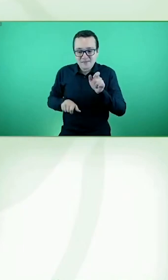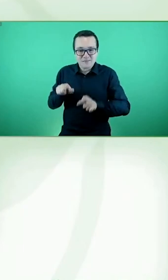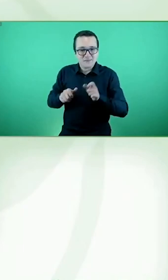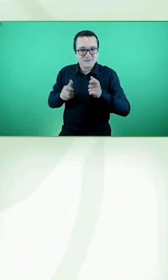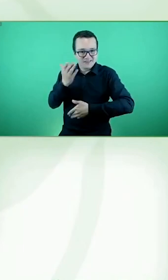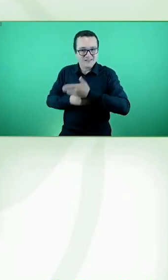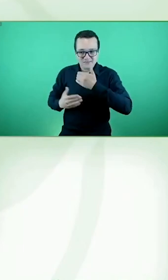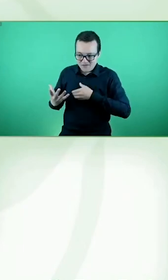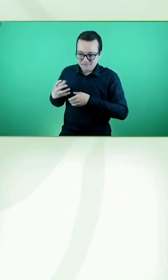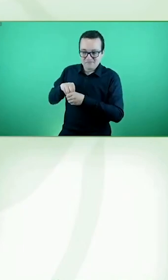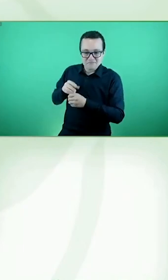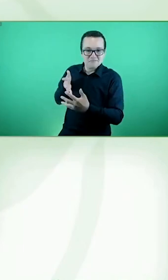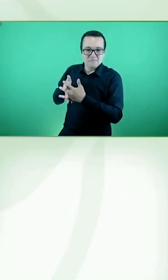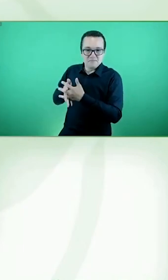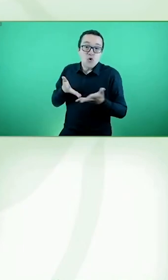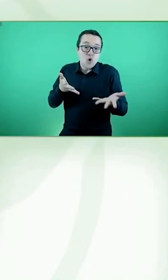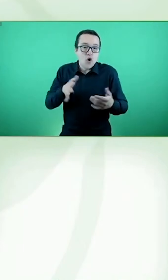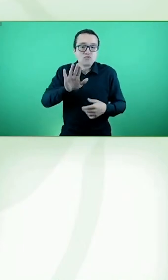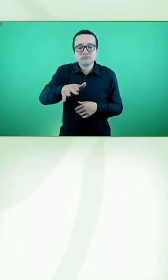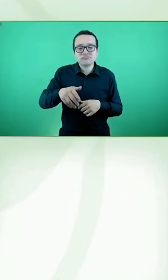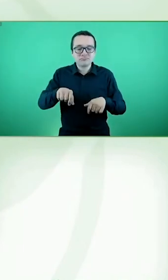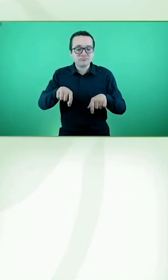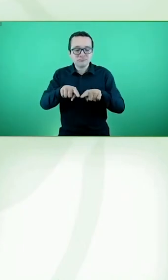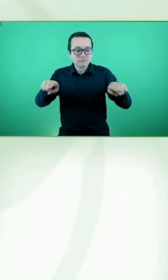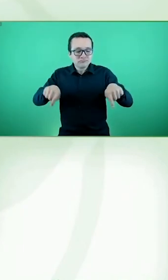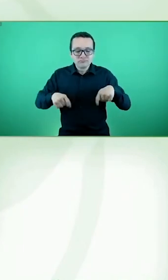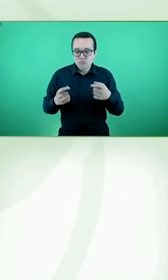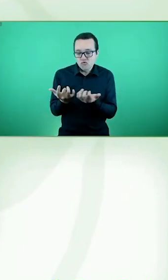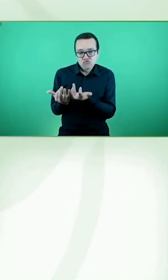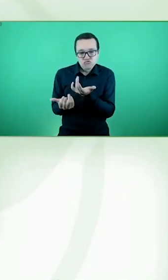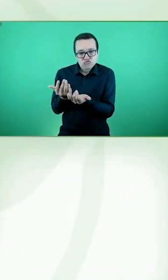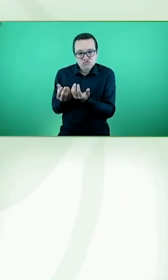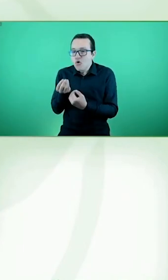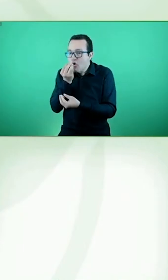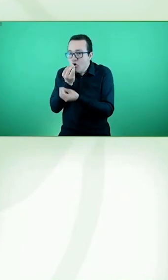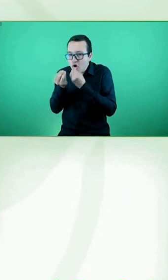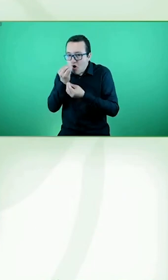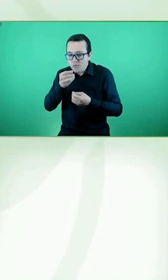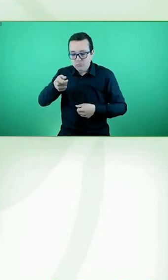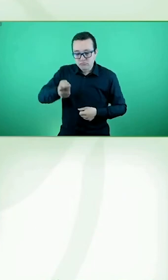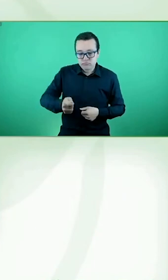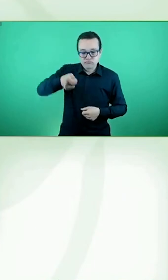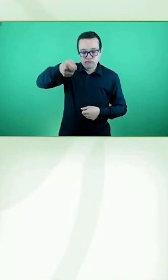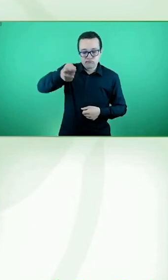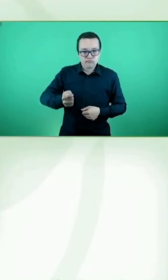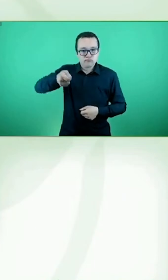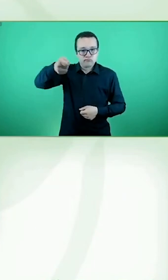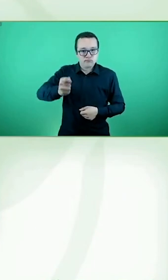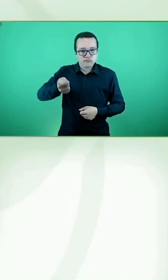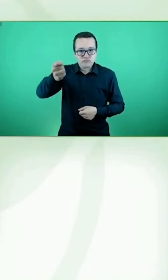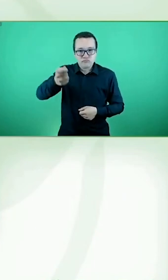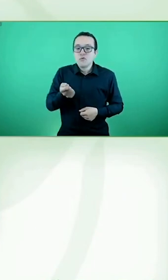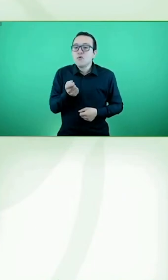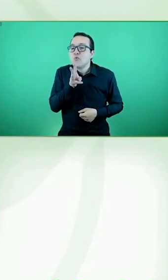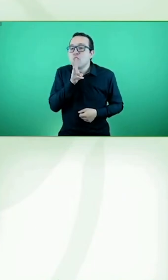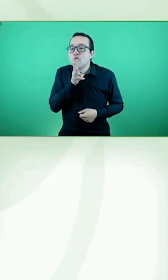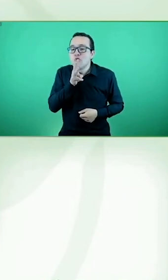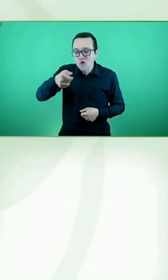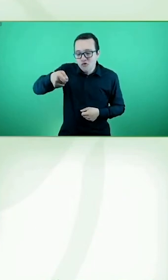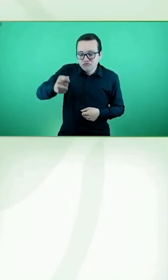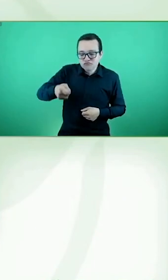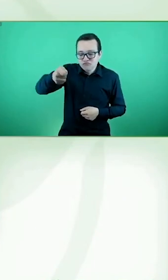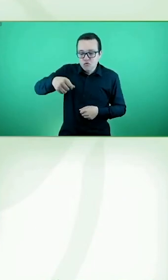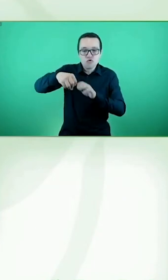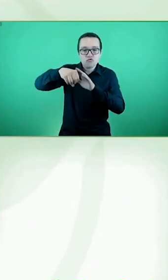grifos, en las cocinas, en los cuartos de baño, en los grifos monomando, que simplemente con subir o bajar una pequeña palanca tenemos acceso al agua o